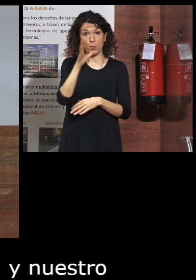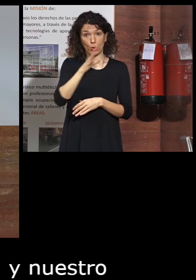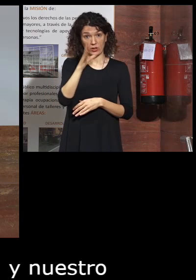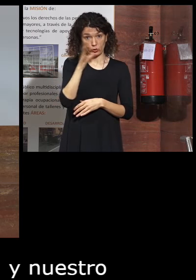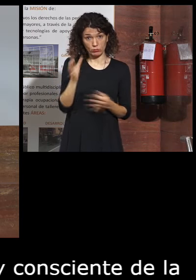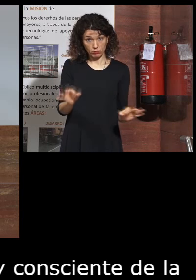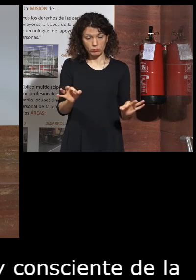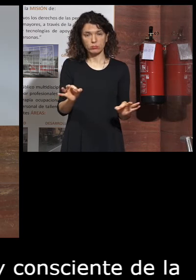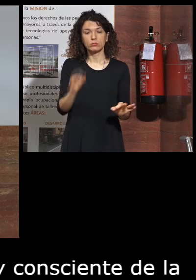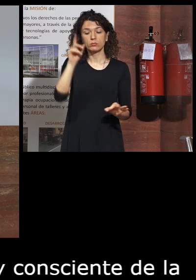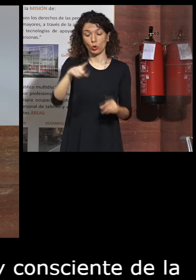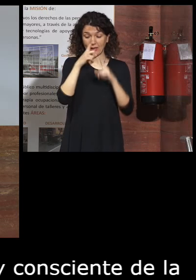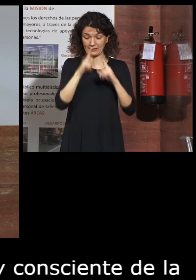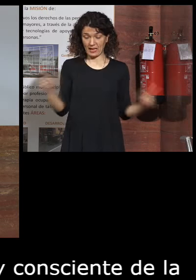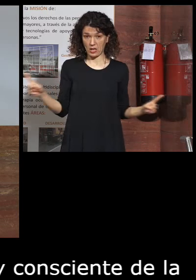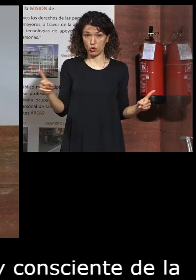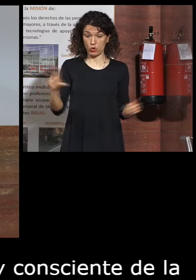que este año